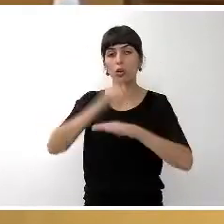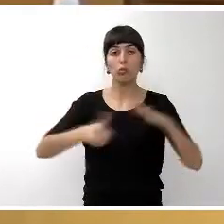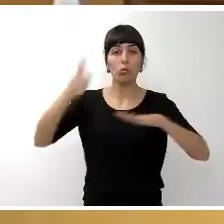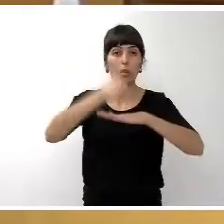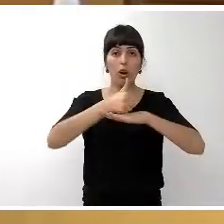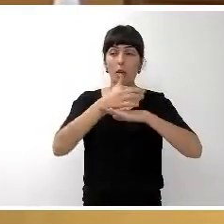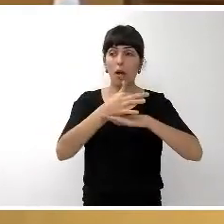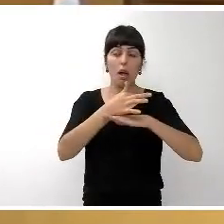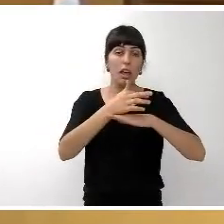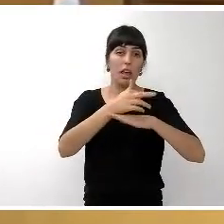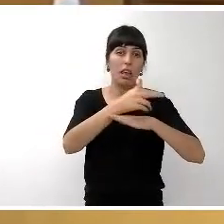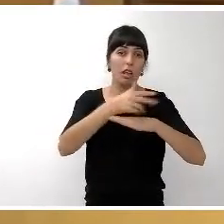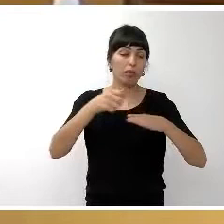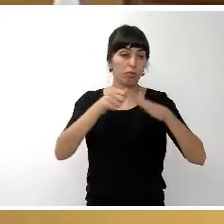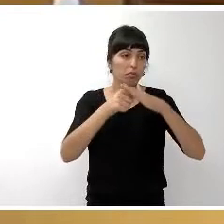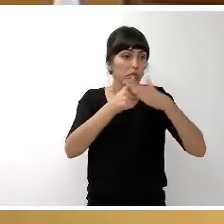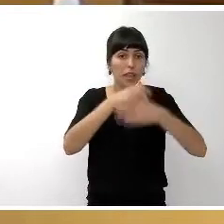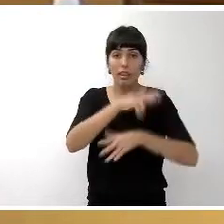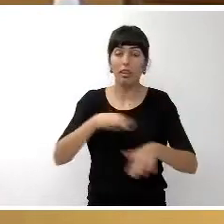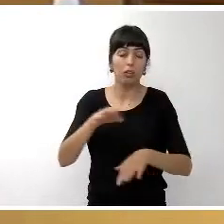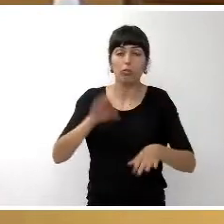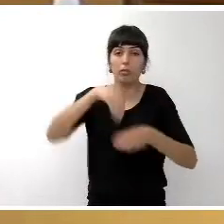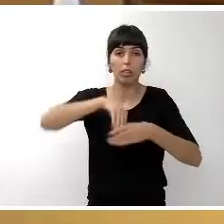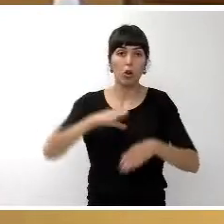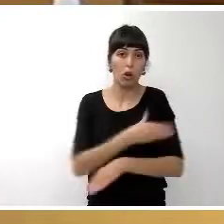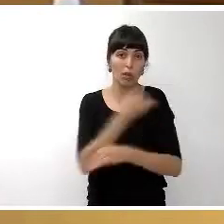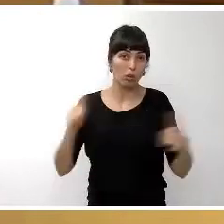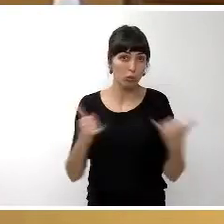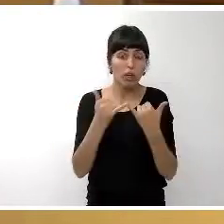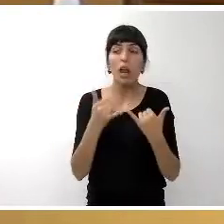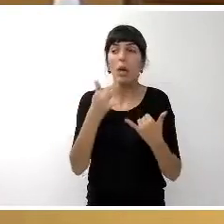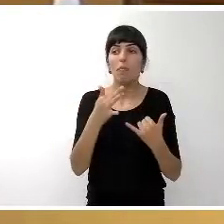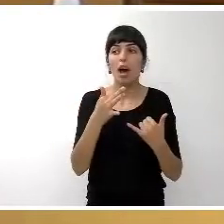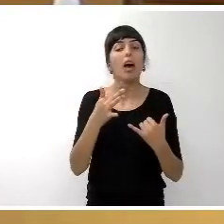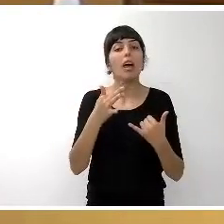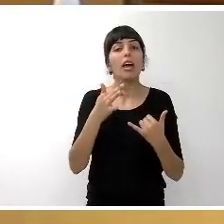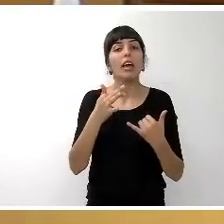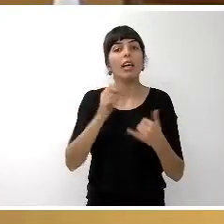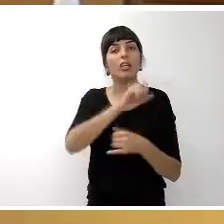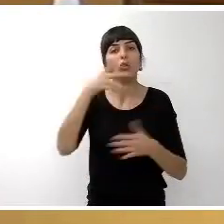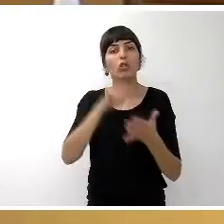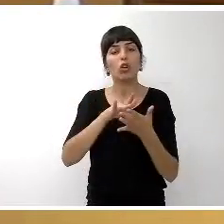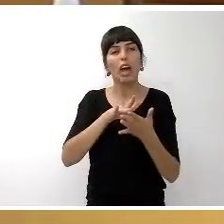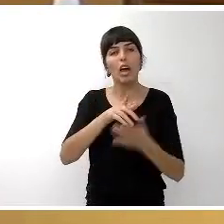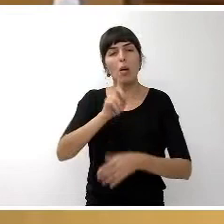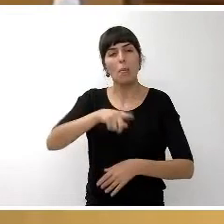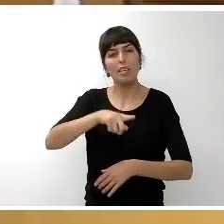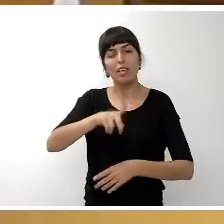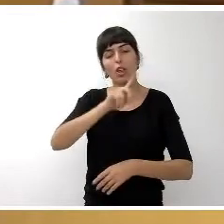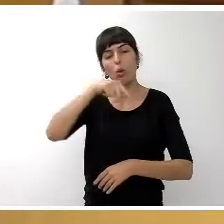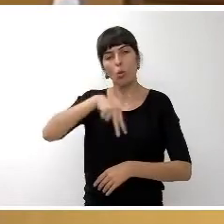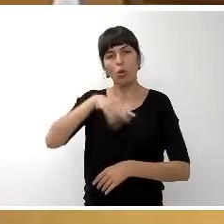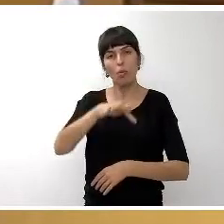adoptados en el mes de noviembre de 2015, así como de las resoluciones en fase ADOM adoptadas en los meses de julio a septiembre de 2015